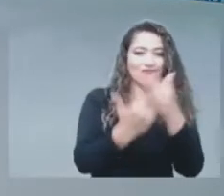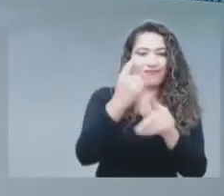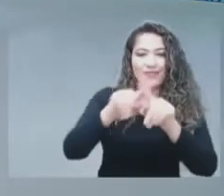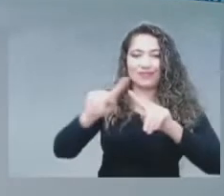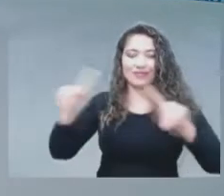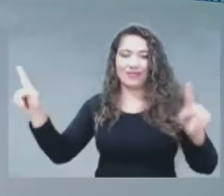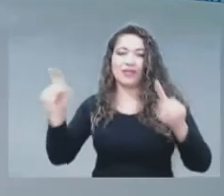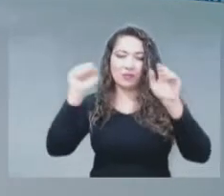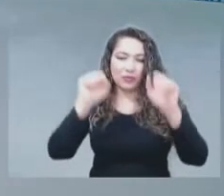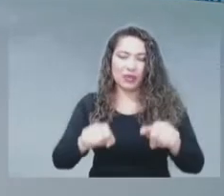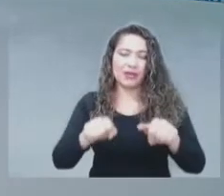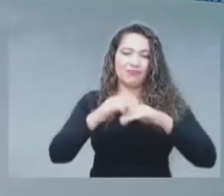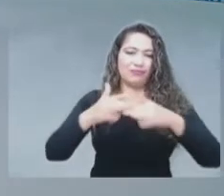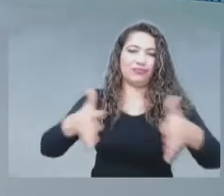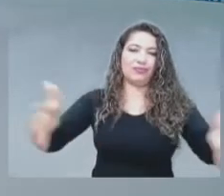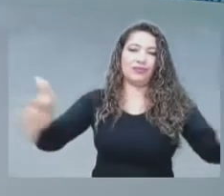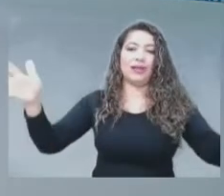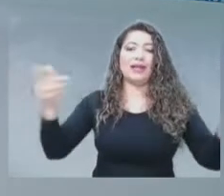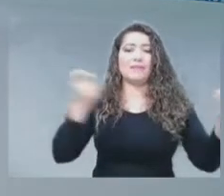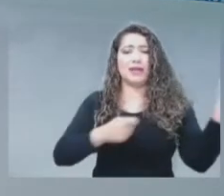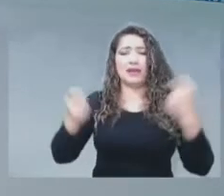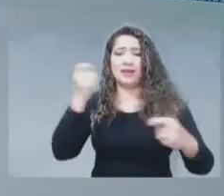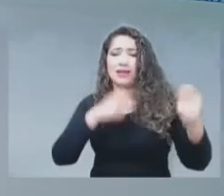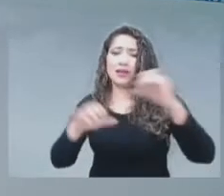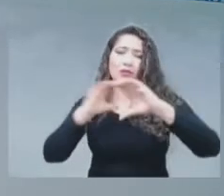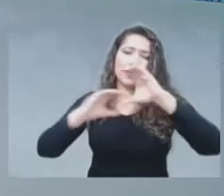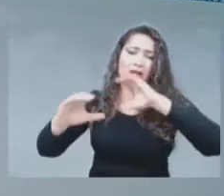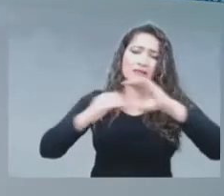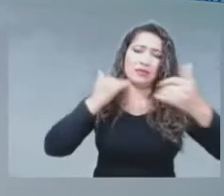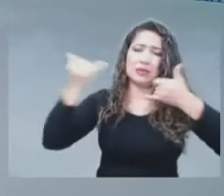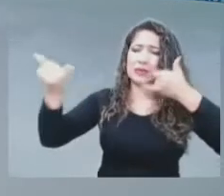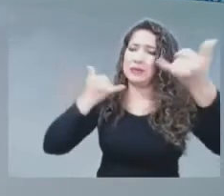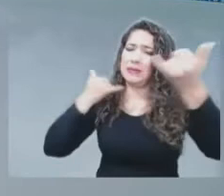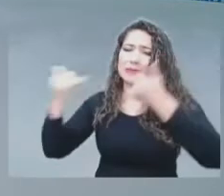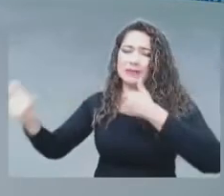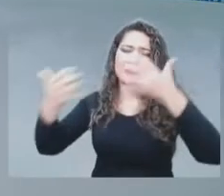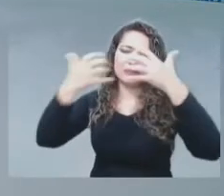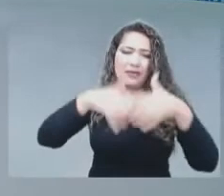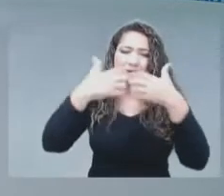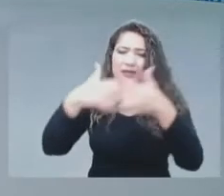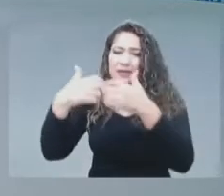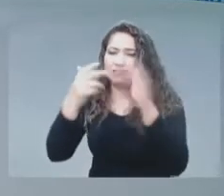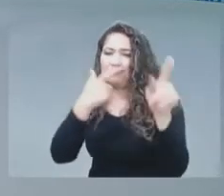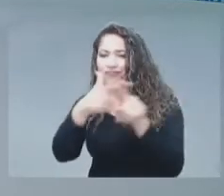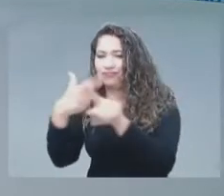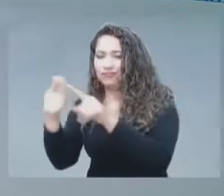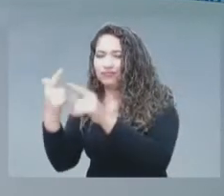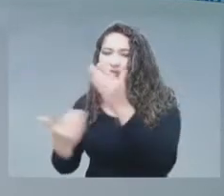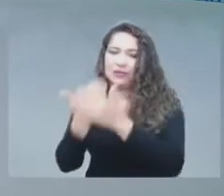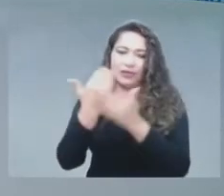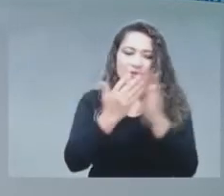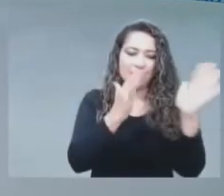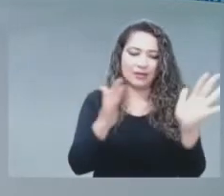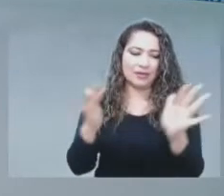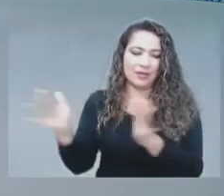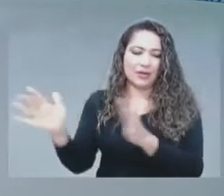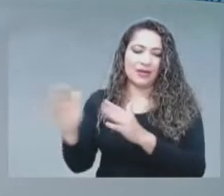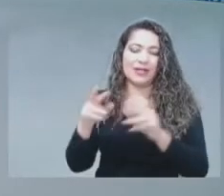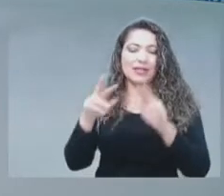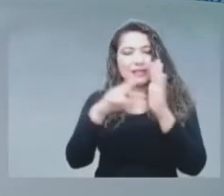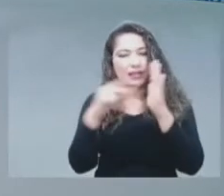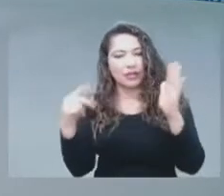mitad del mercado de las comunicaciones van a estar en las industrias. Así que esas nuevas generaciones tecnológicas de